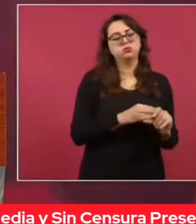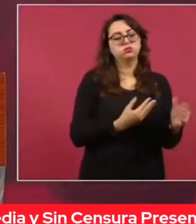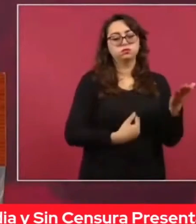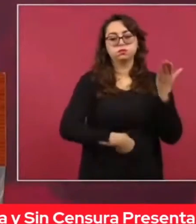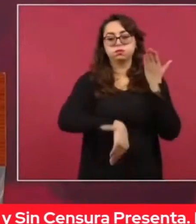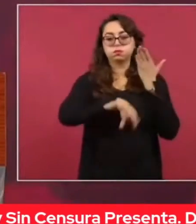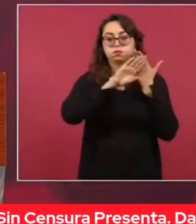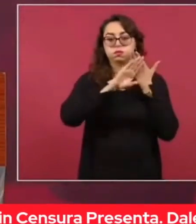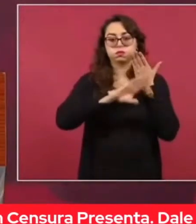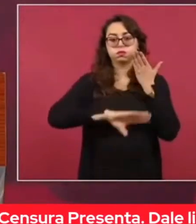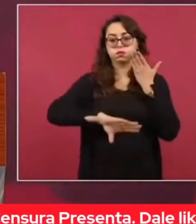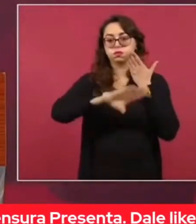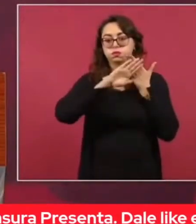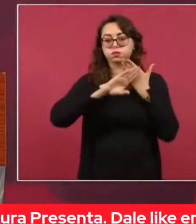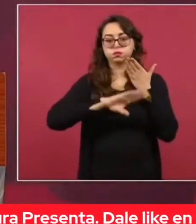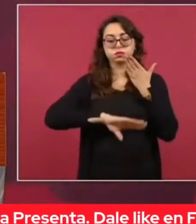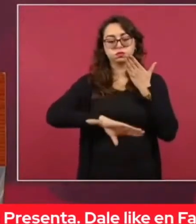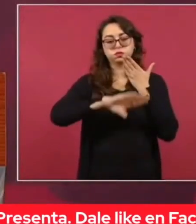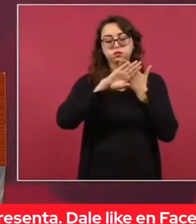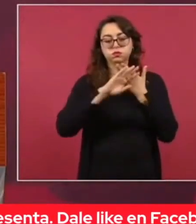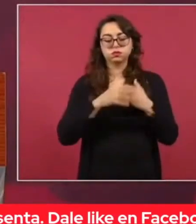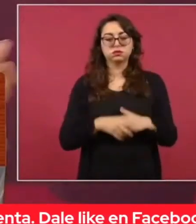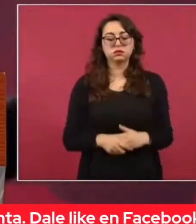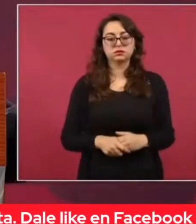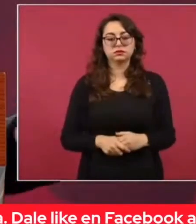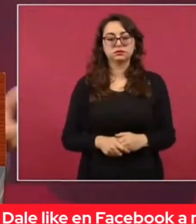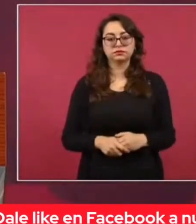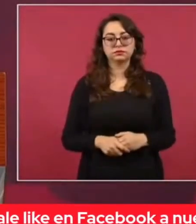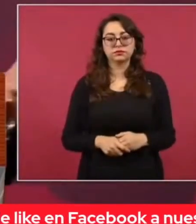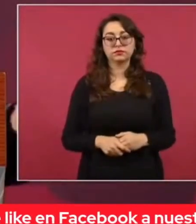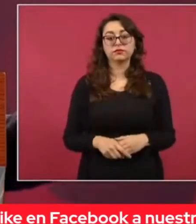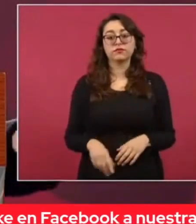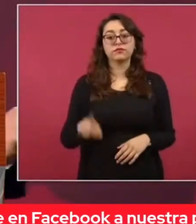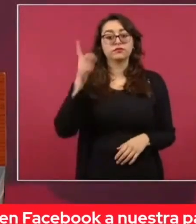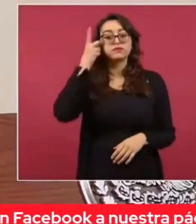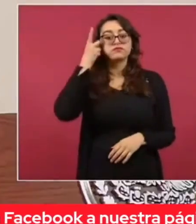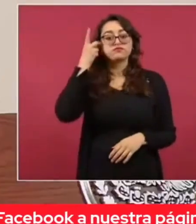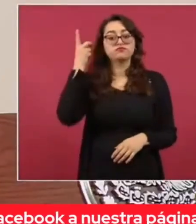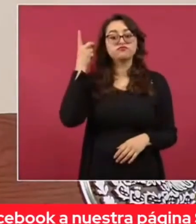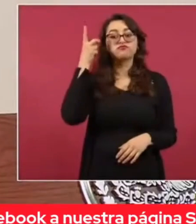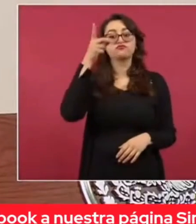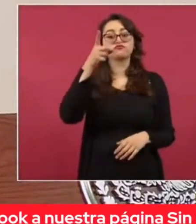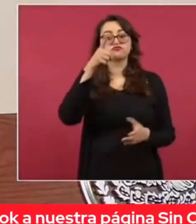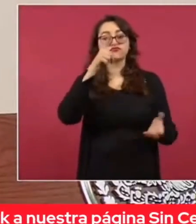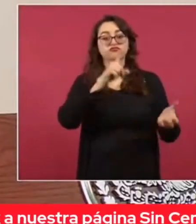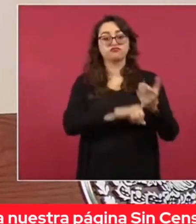y dicen los dueños, ¿no? No, pues nosotros no tenemos nada que ver.